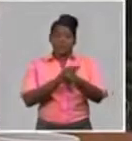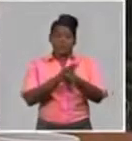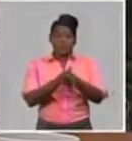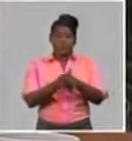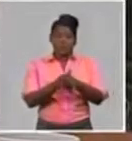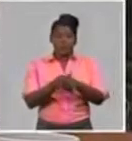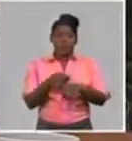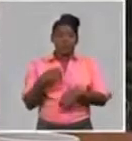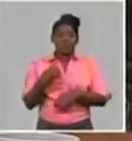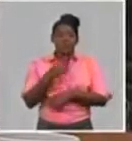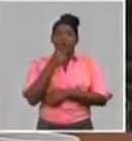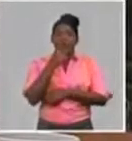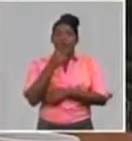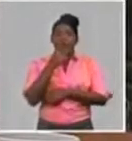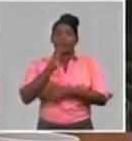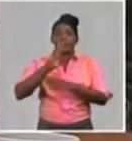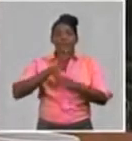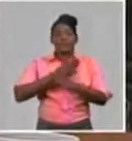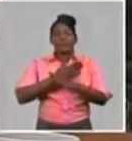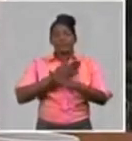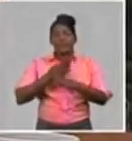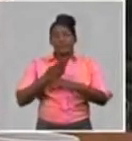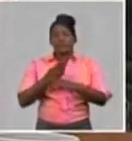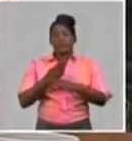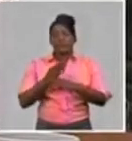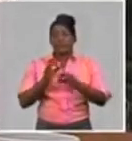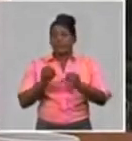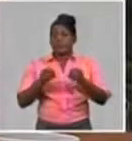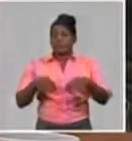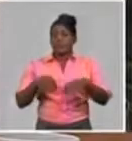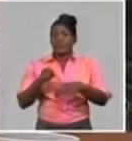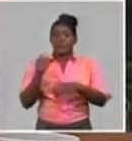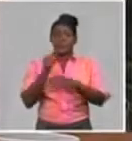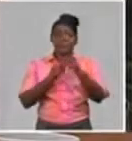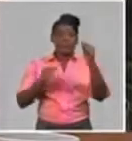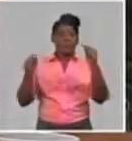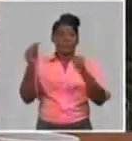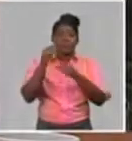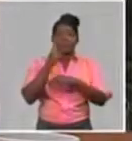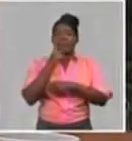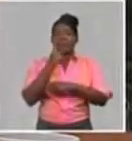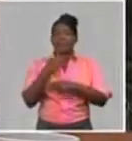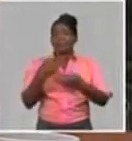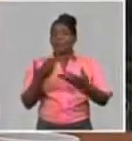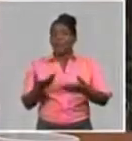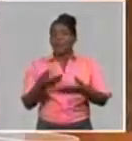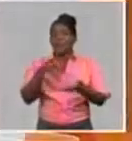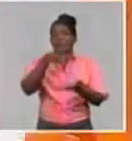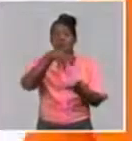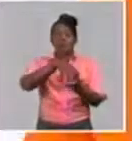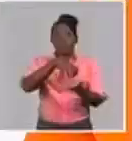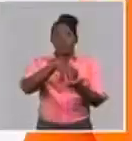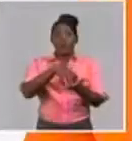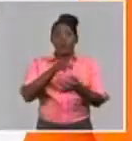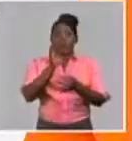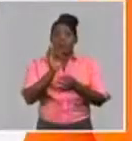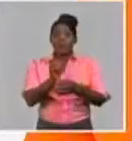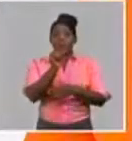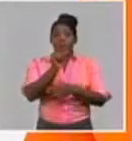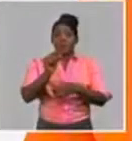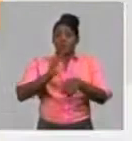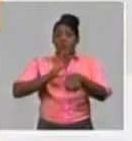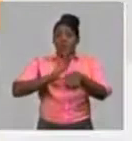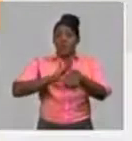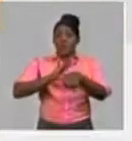distintas prioridades. La primera prioridad, la atención a los centros de aislamiento y los consejos